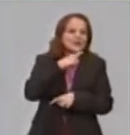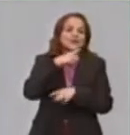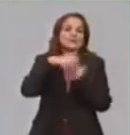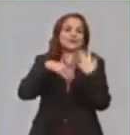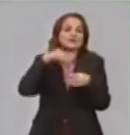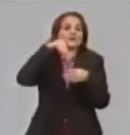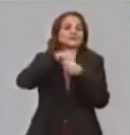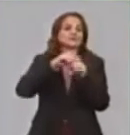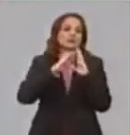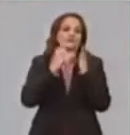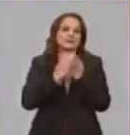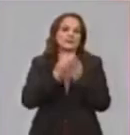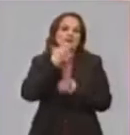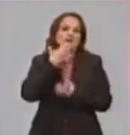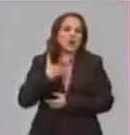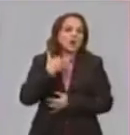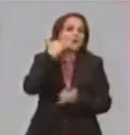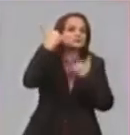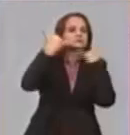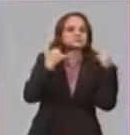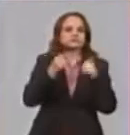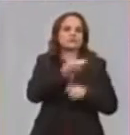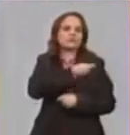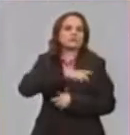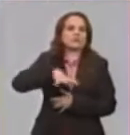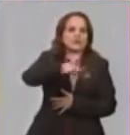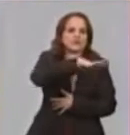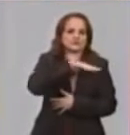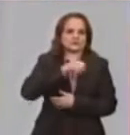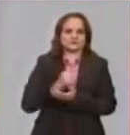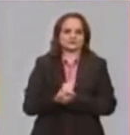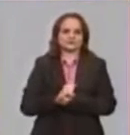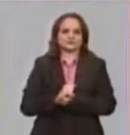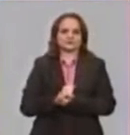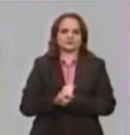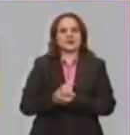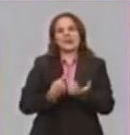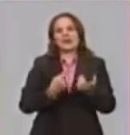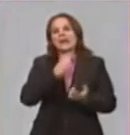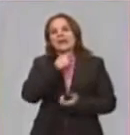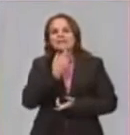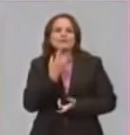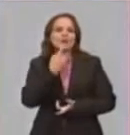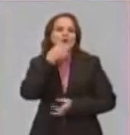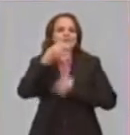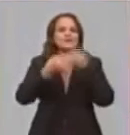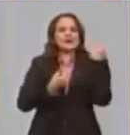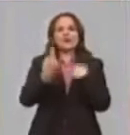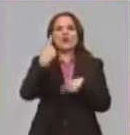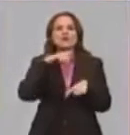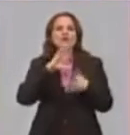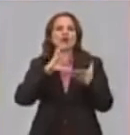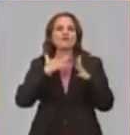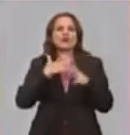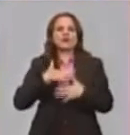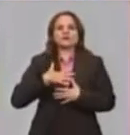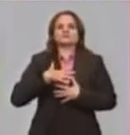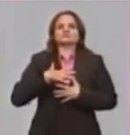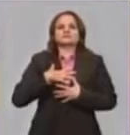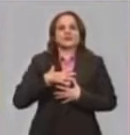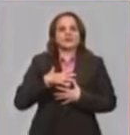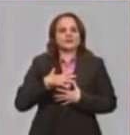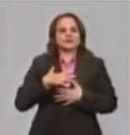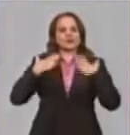con la población. Hablamos acerca de determinadas técnicas de respiración, de relajación, actividades que se pueden realizar como